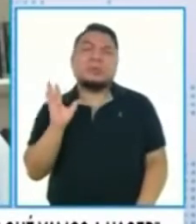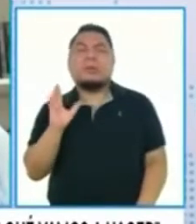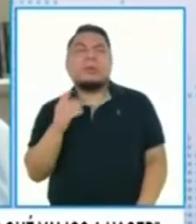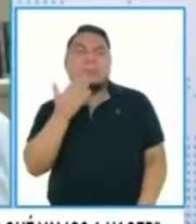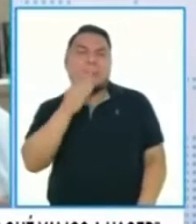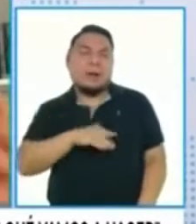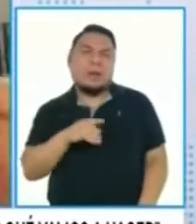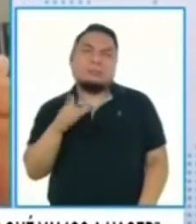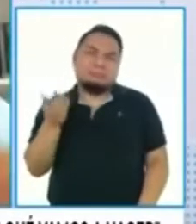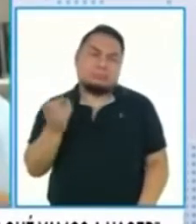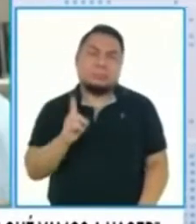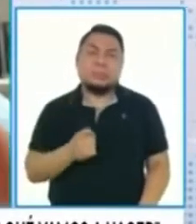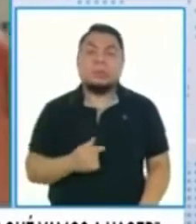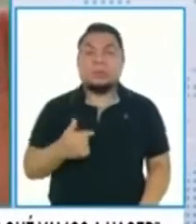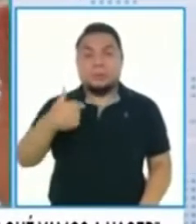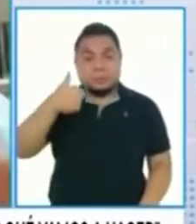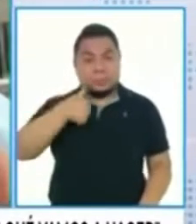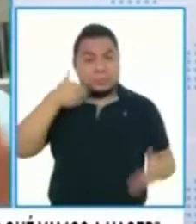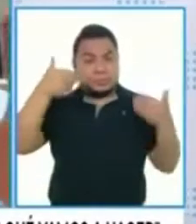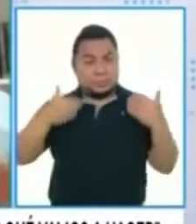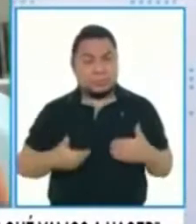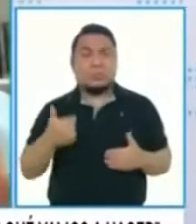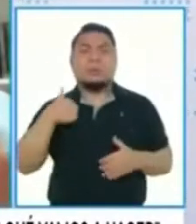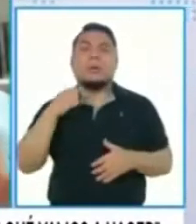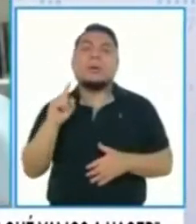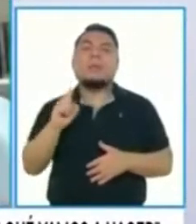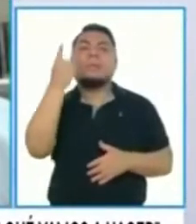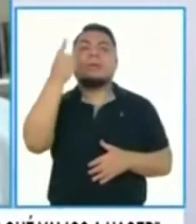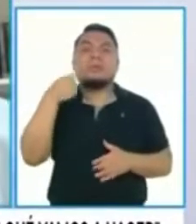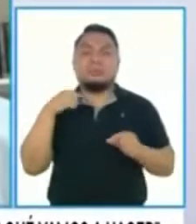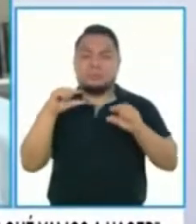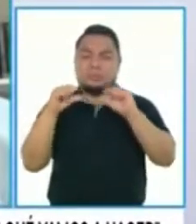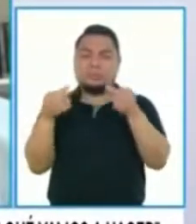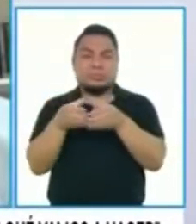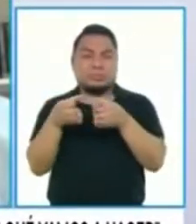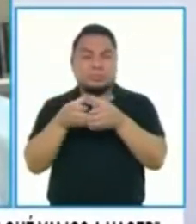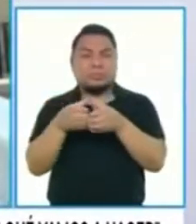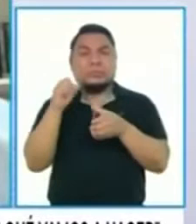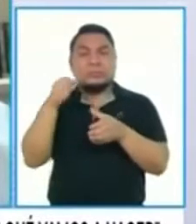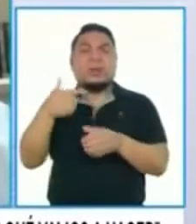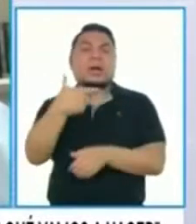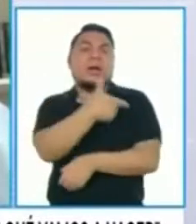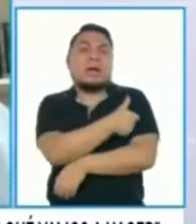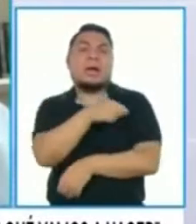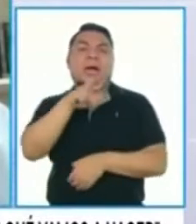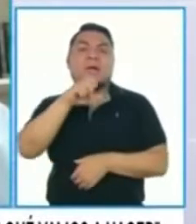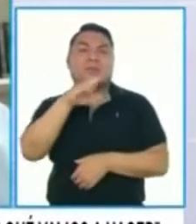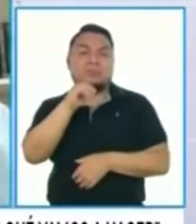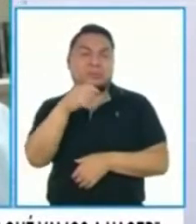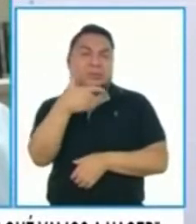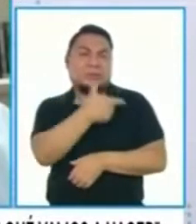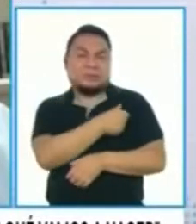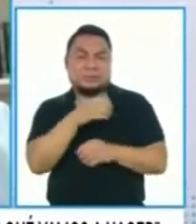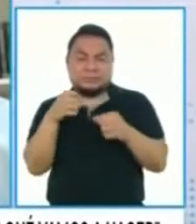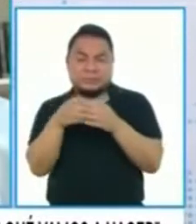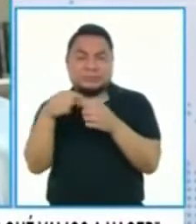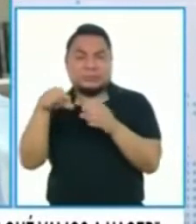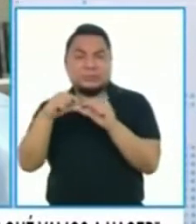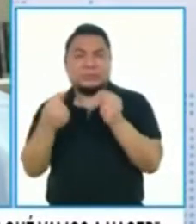mala fe. El que habla formó el primer comité multisectorial en la vacuna en el